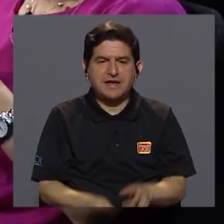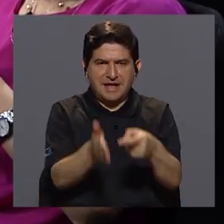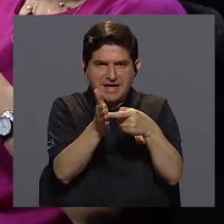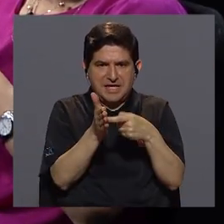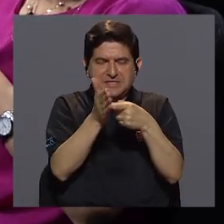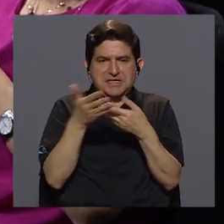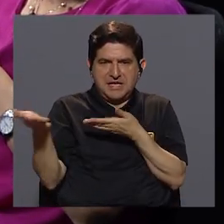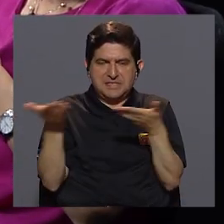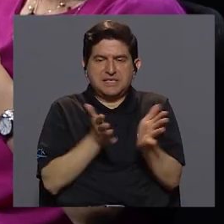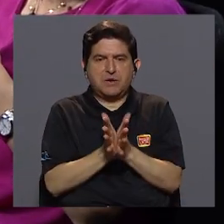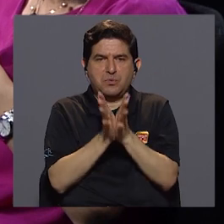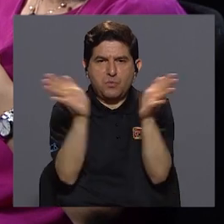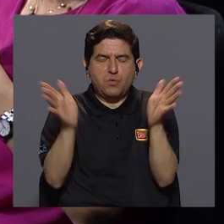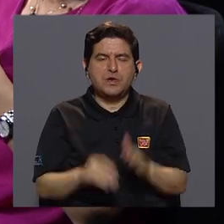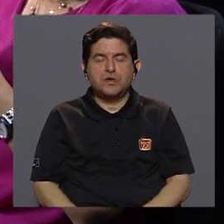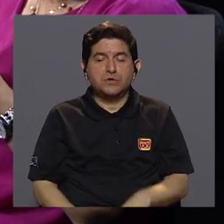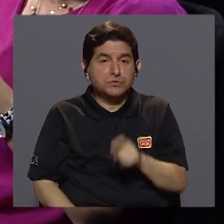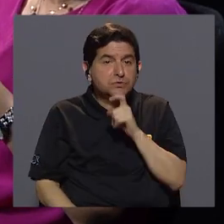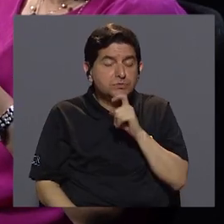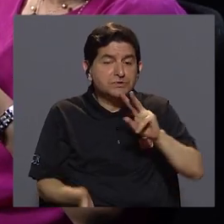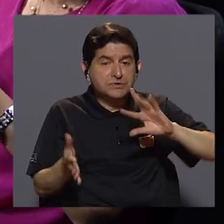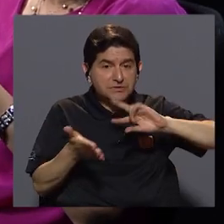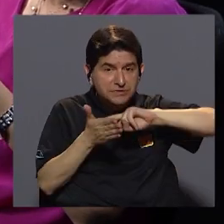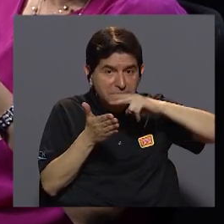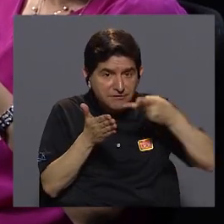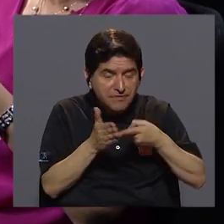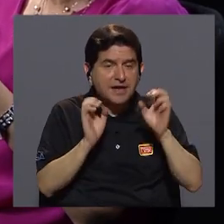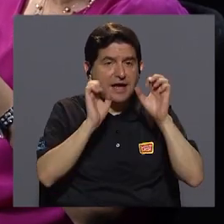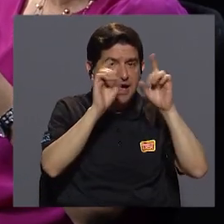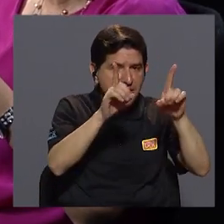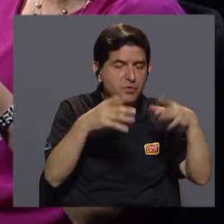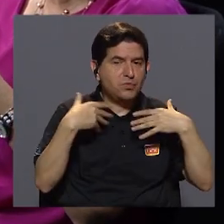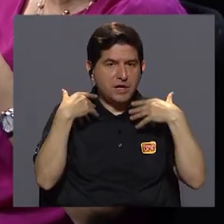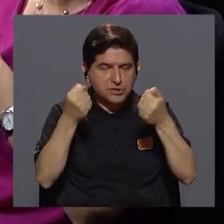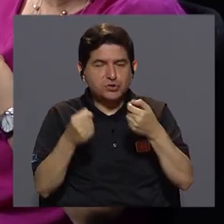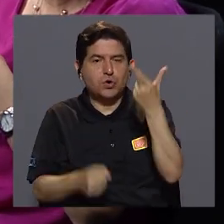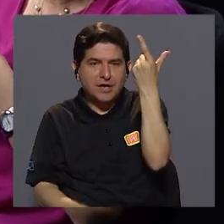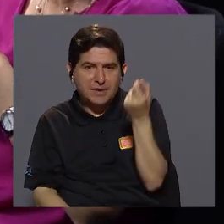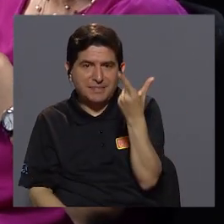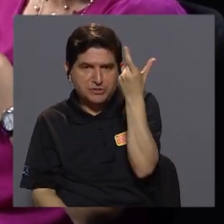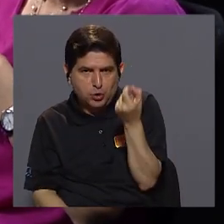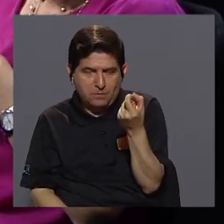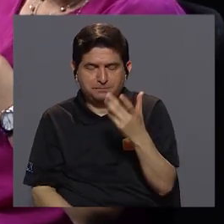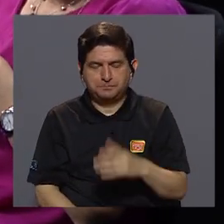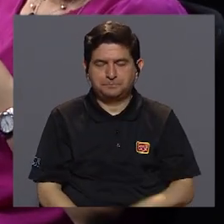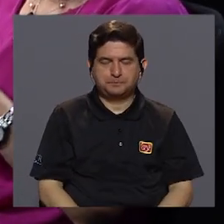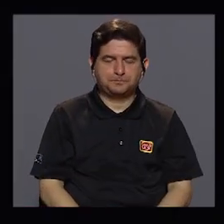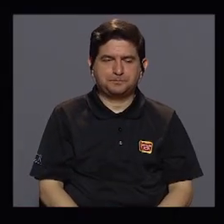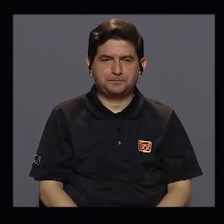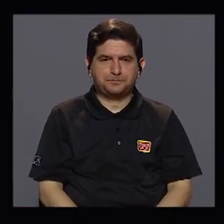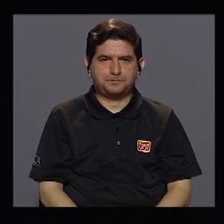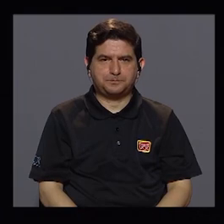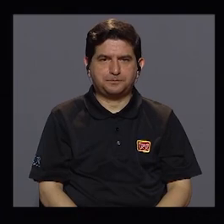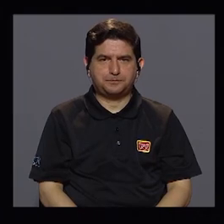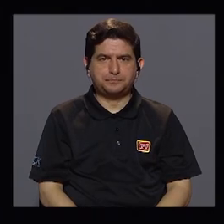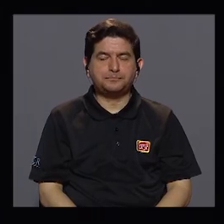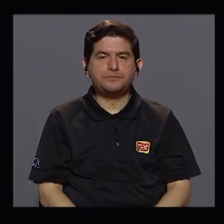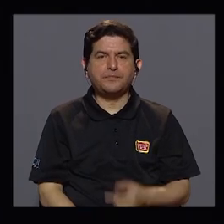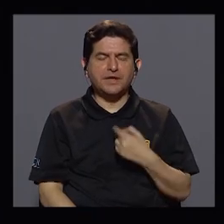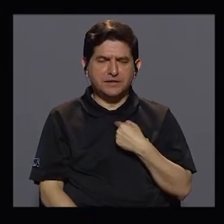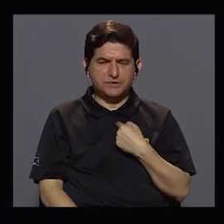de los servicios públicos críticos que tienen que ver con educación, salud y pensiones. Ahora, si uno